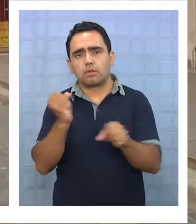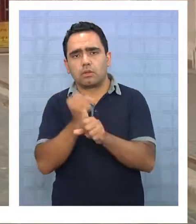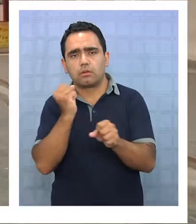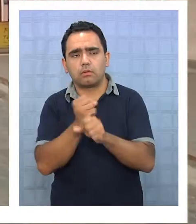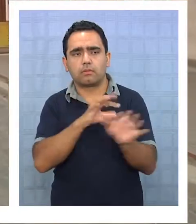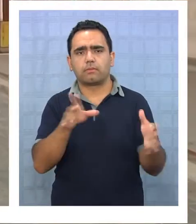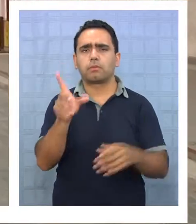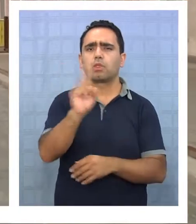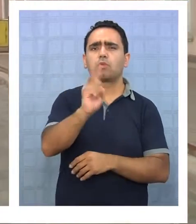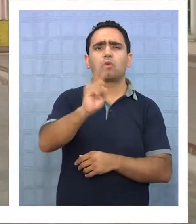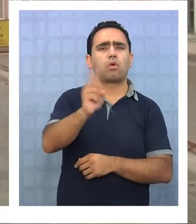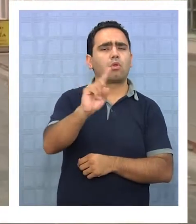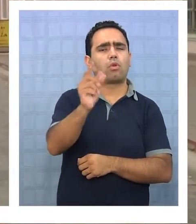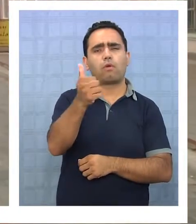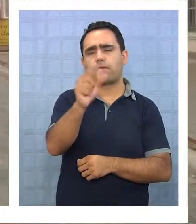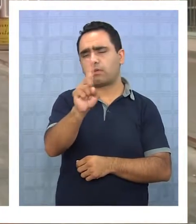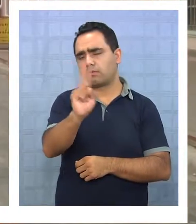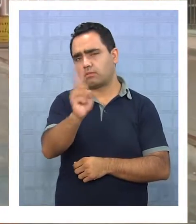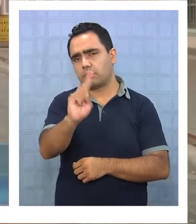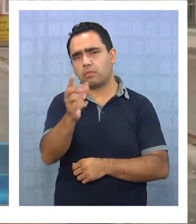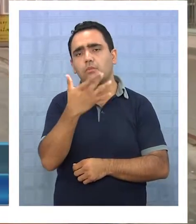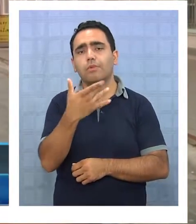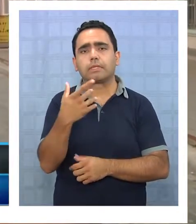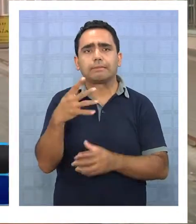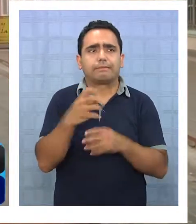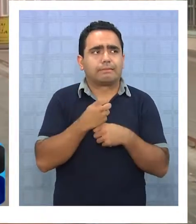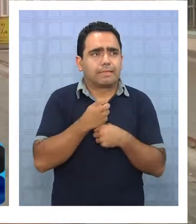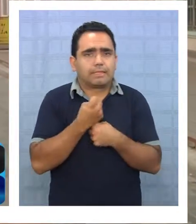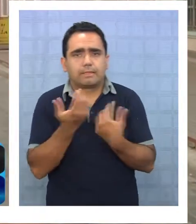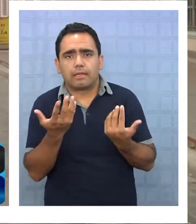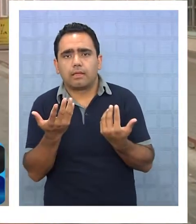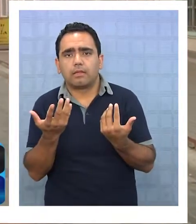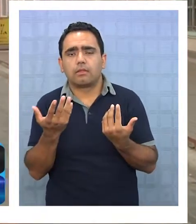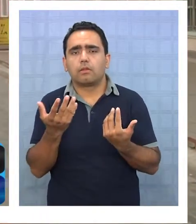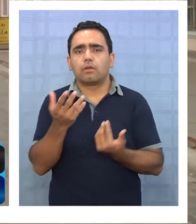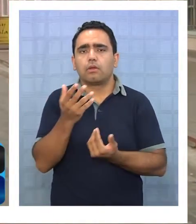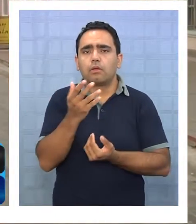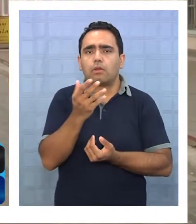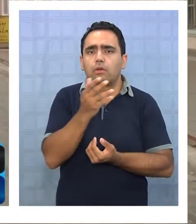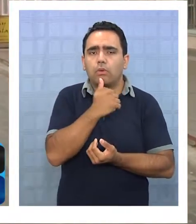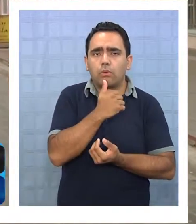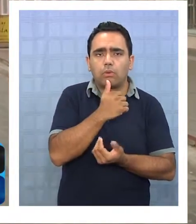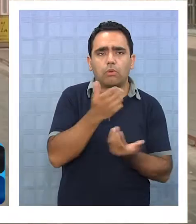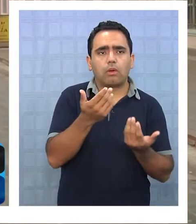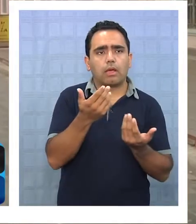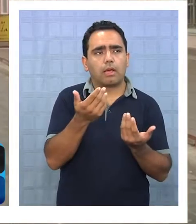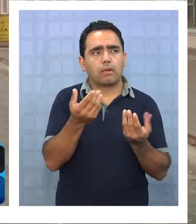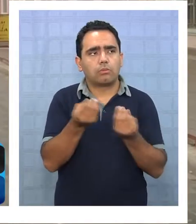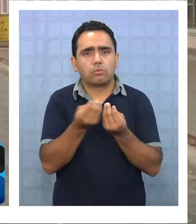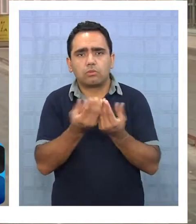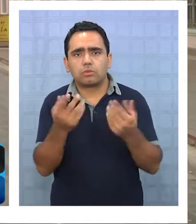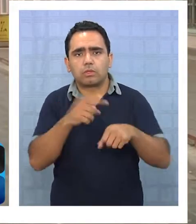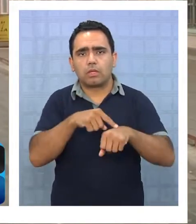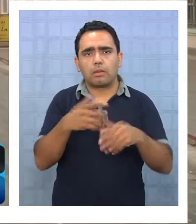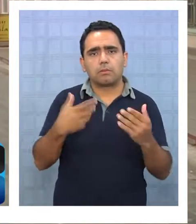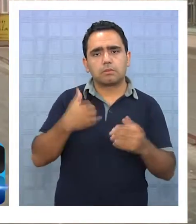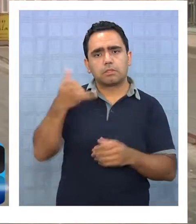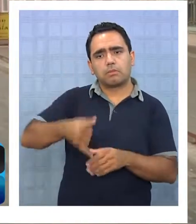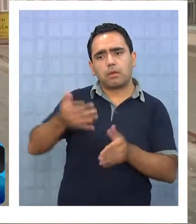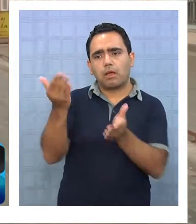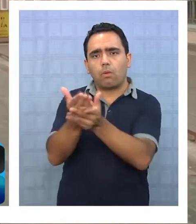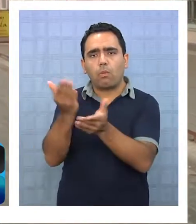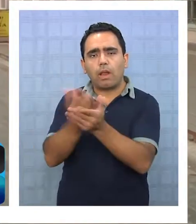semana. No, no está bien porque al final los niños se estresan, no terminan pasando todo el día en el colegio, o sea,